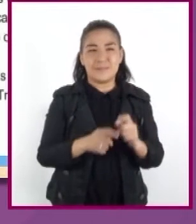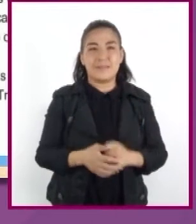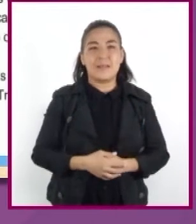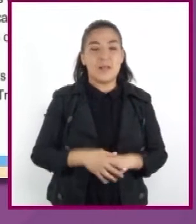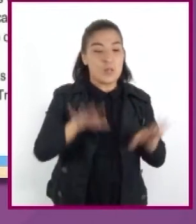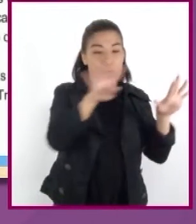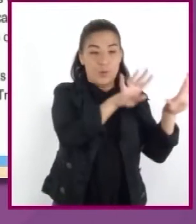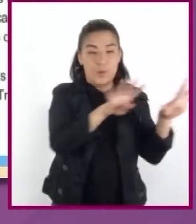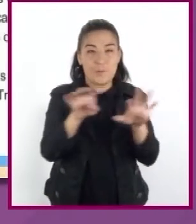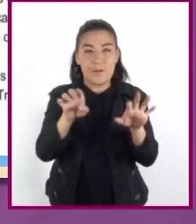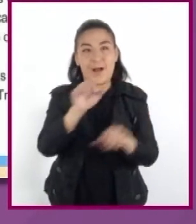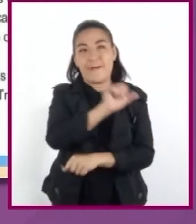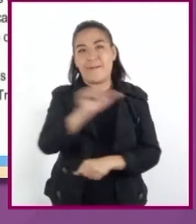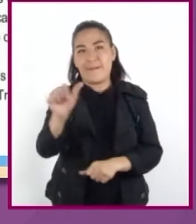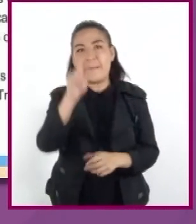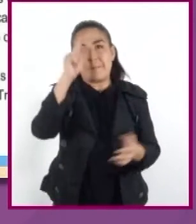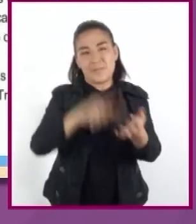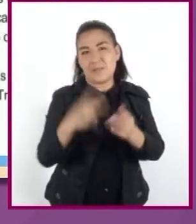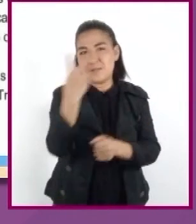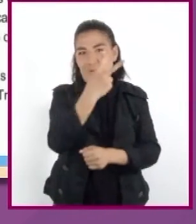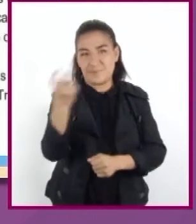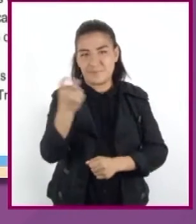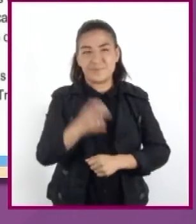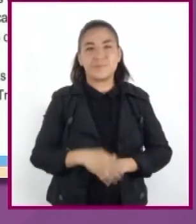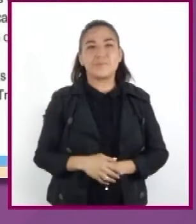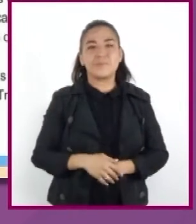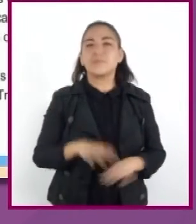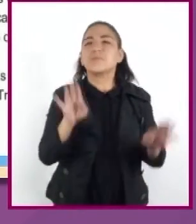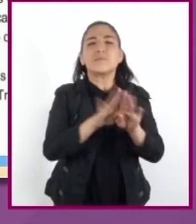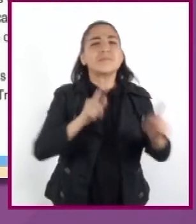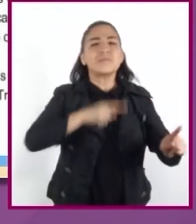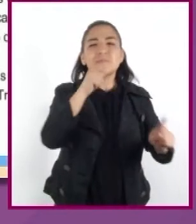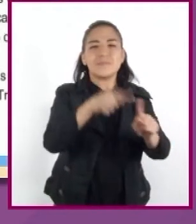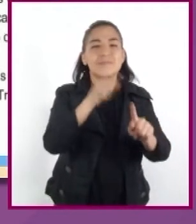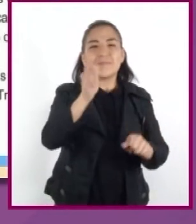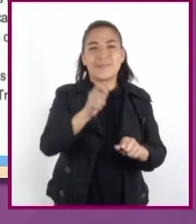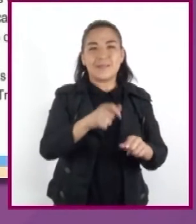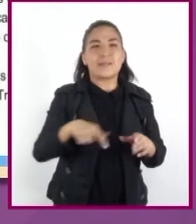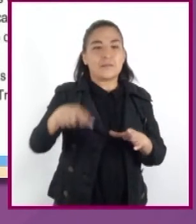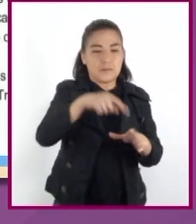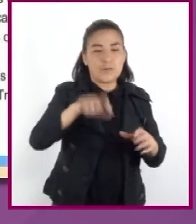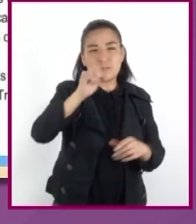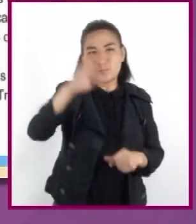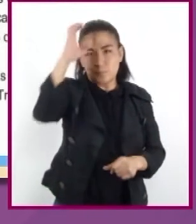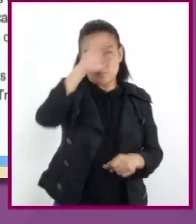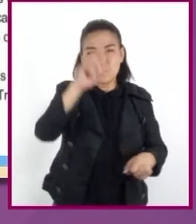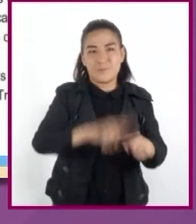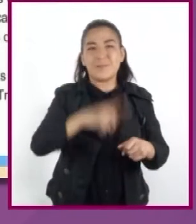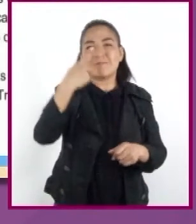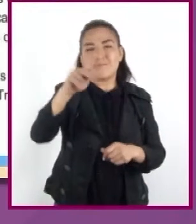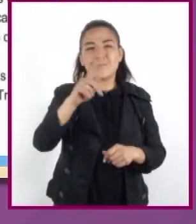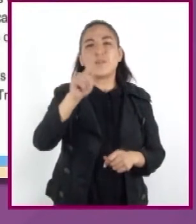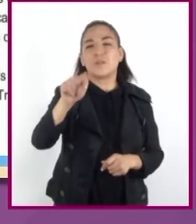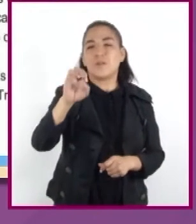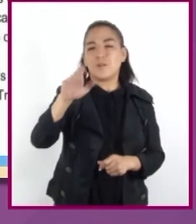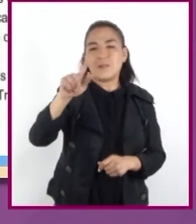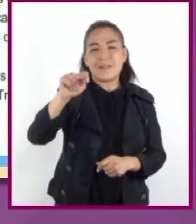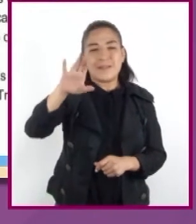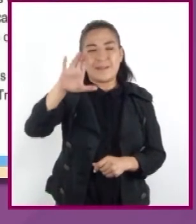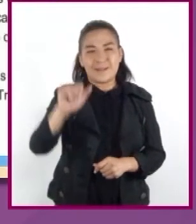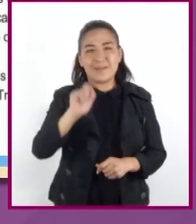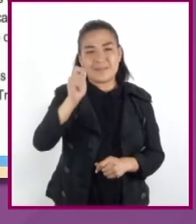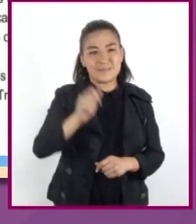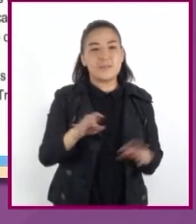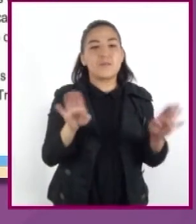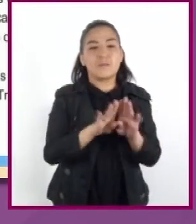900 a 1200. Se determina por la hegemonía de la cultura tolteca, un profundo proceso